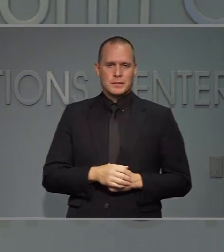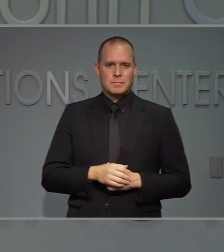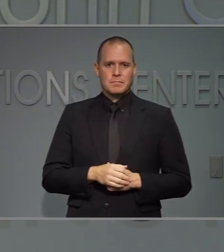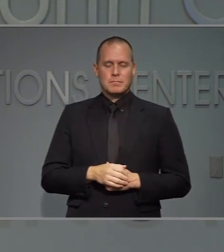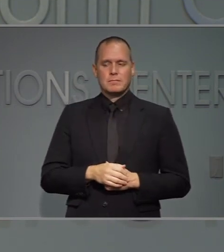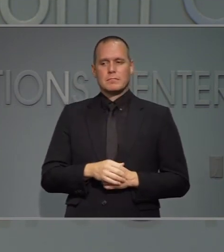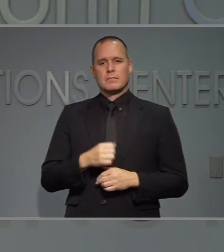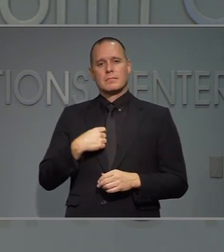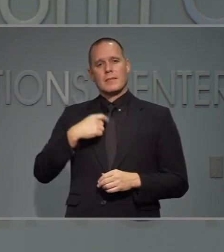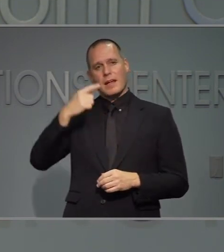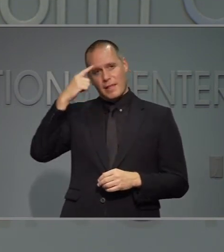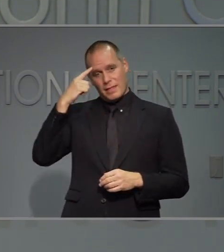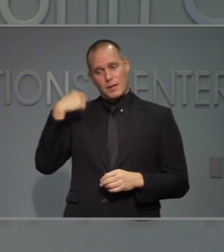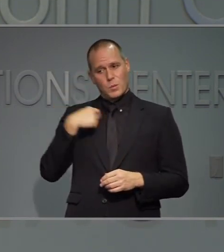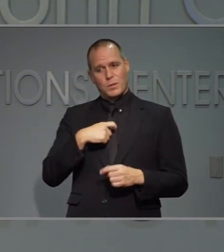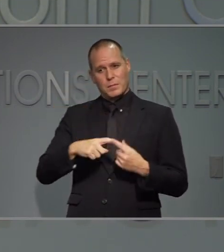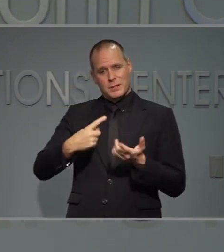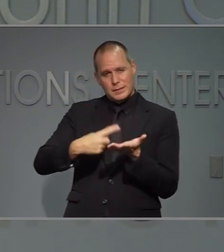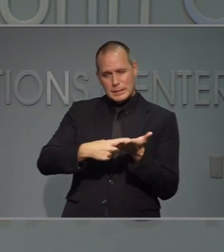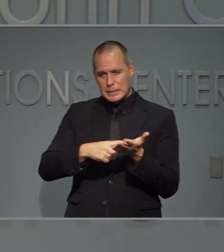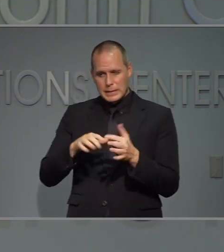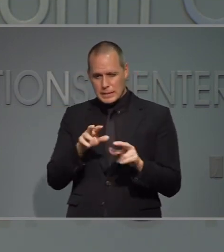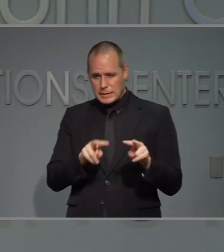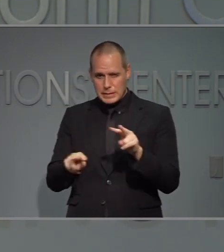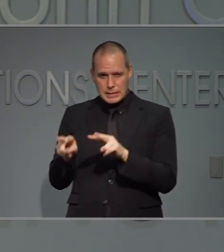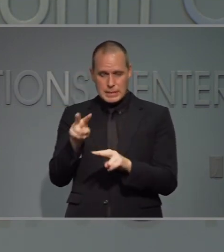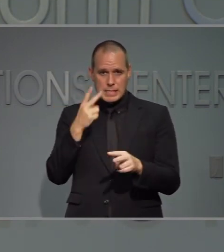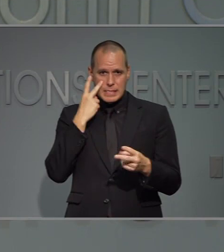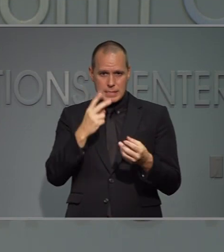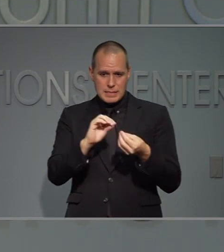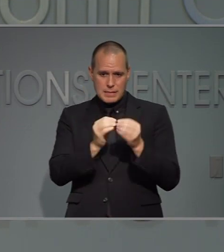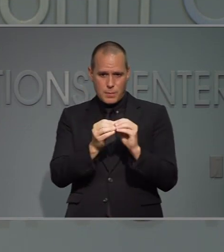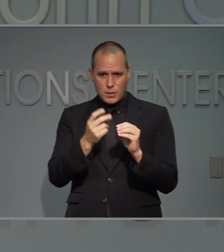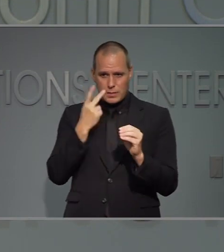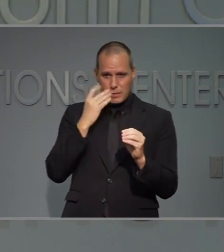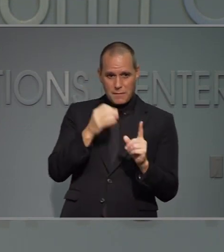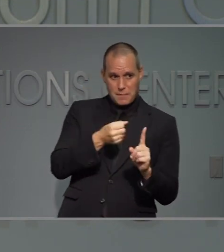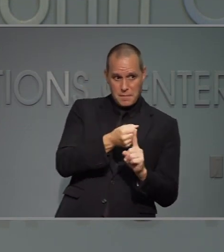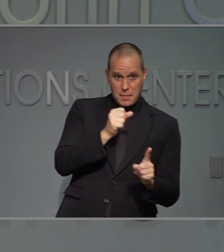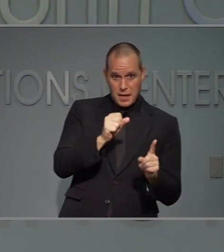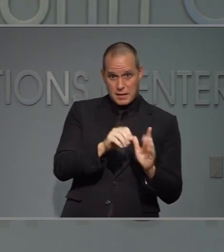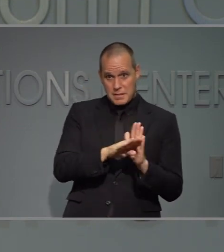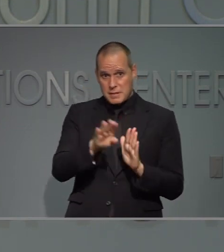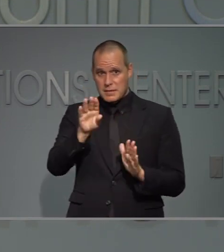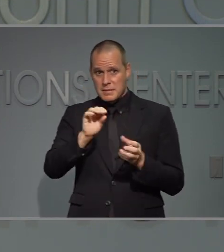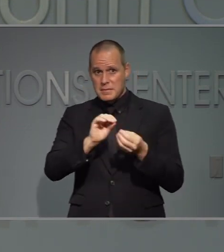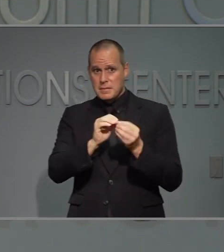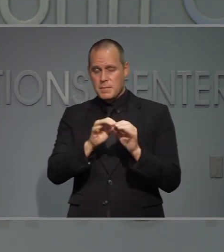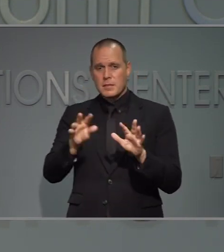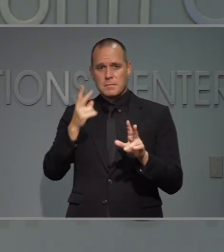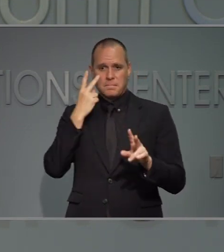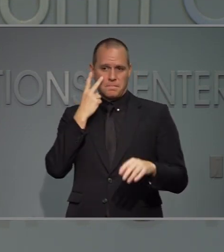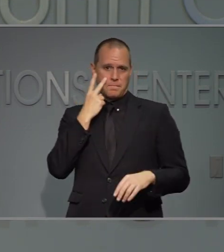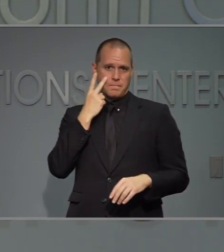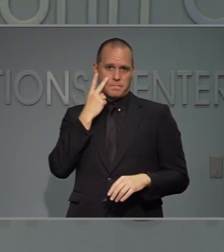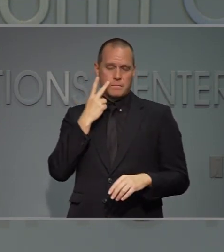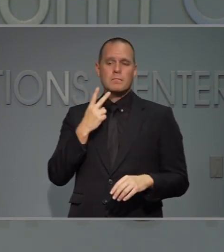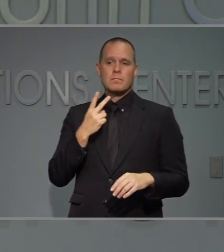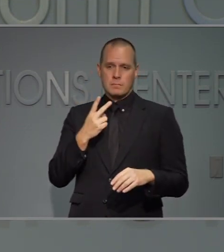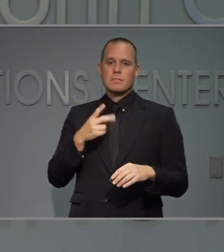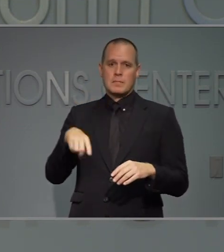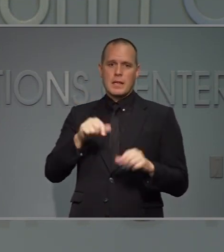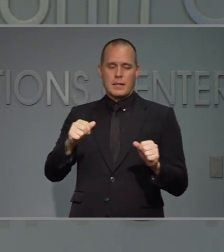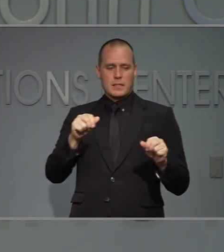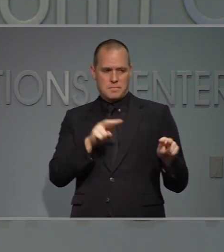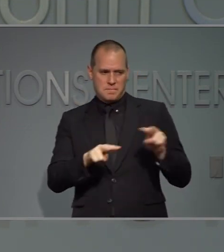Y creo que. Va a pasar más tiempo. Es buena ver las cifras de tomar una decisión y.